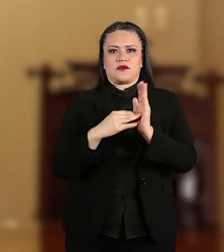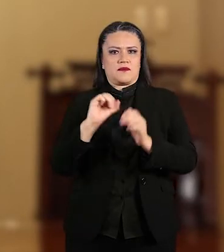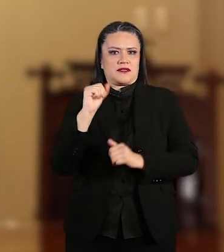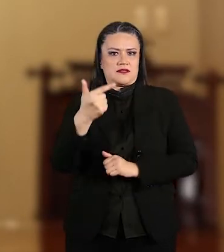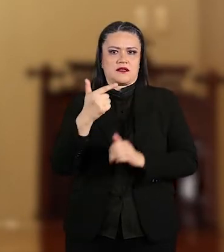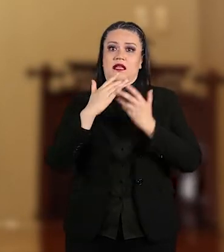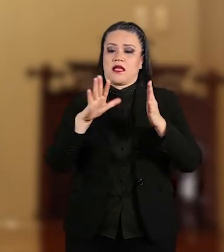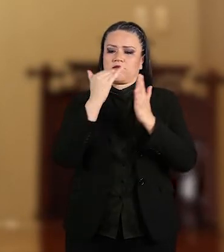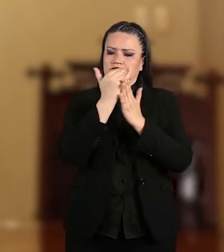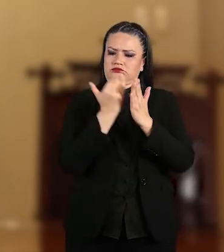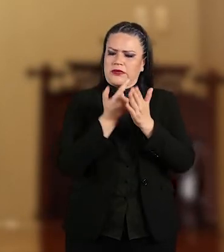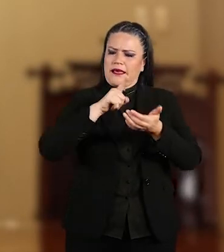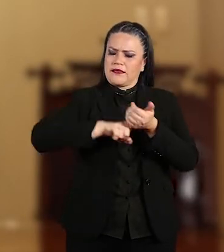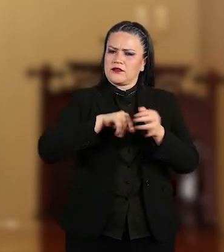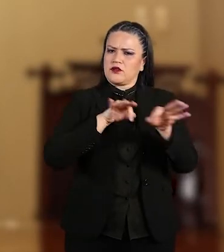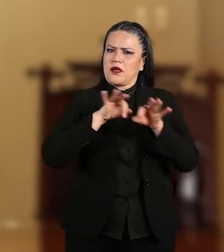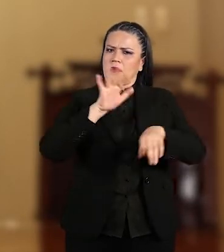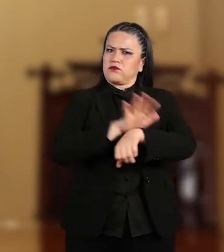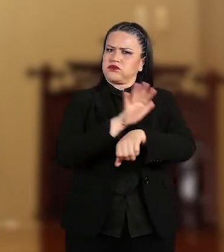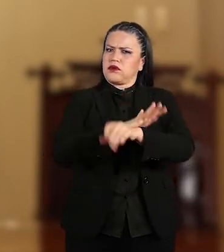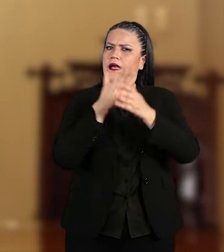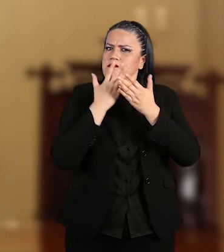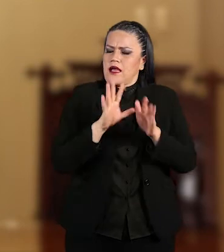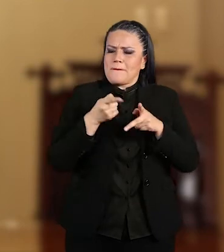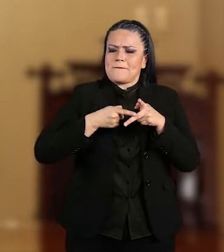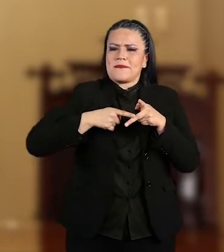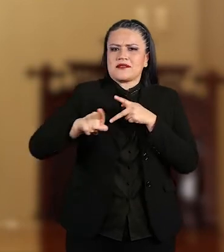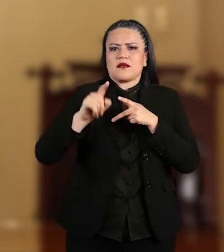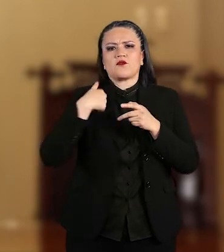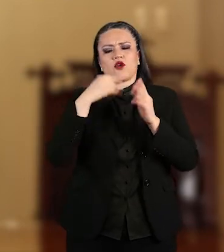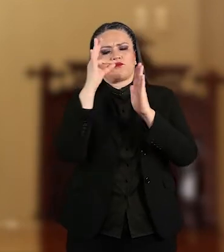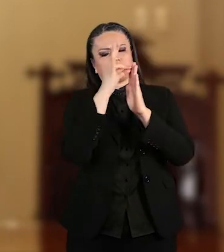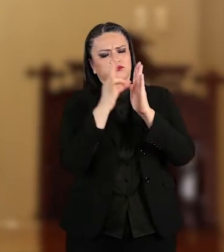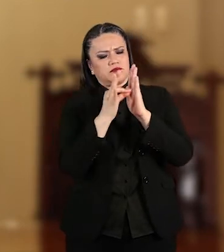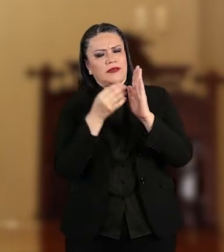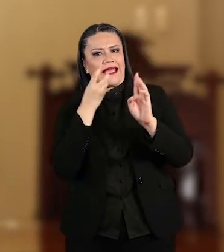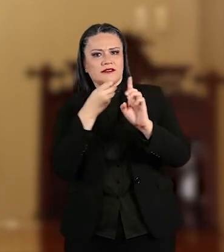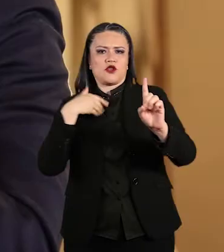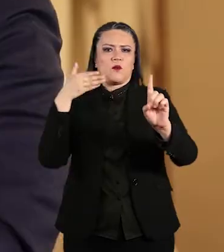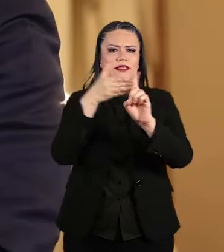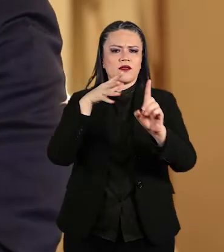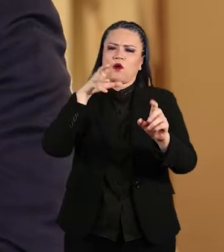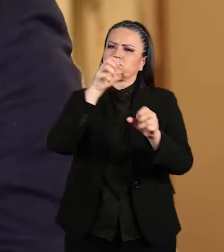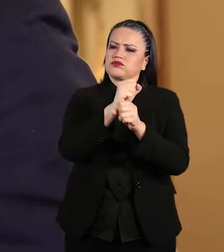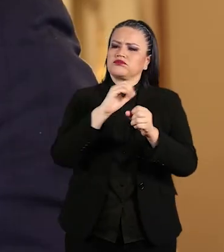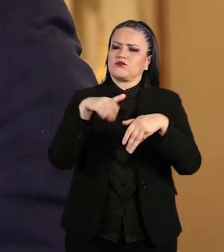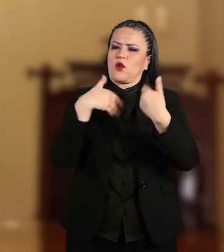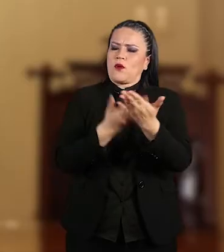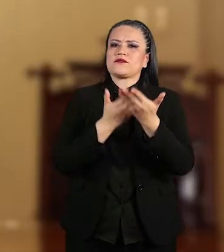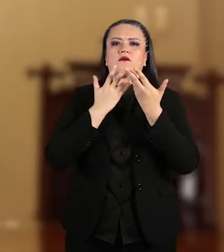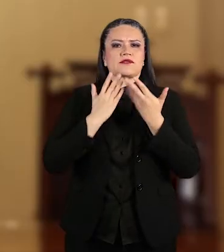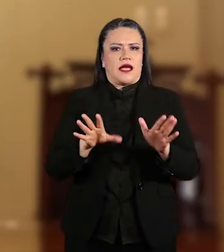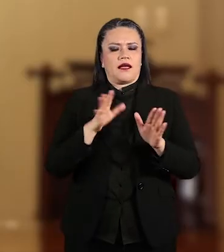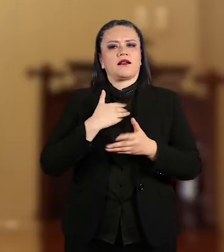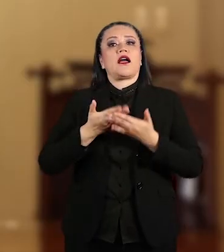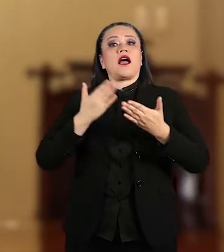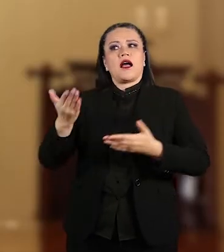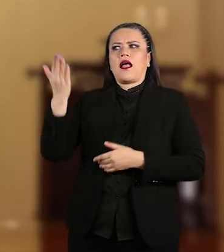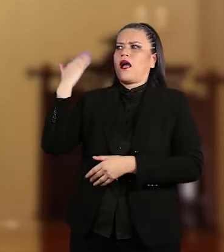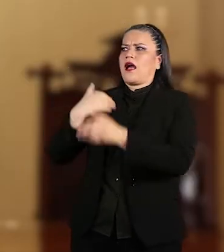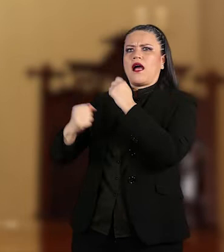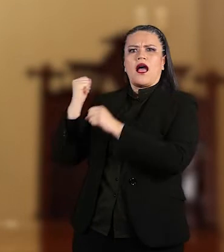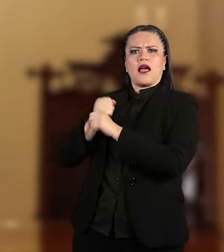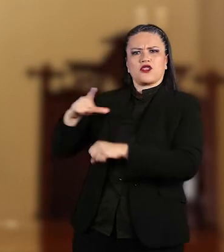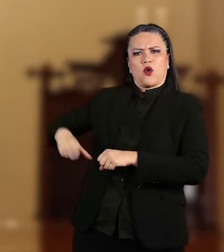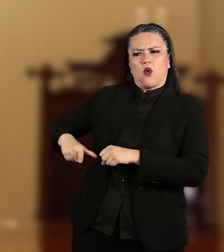es una agenda de intenso trabajo que ya estamos realizando para alcanzar cada uno de los objetivos aquí propuestos y que por fin, luego